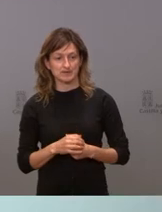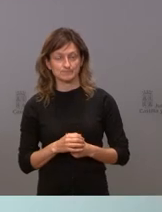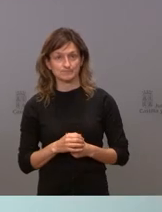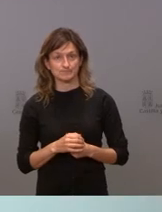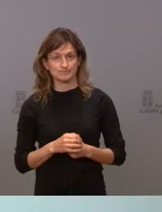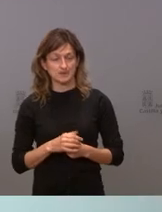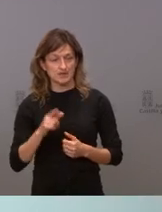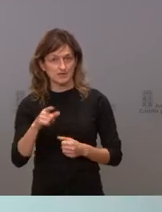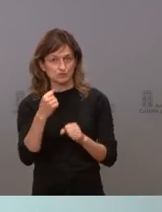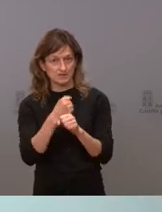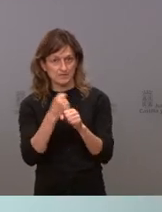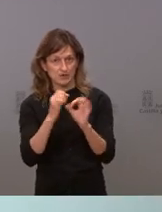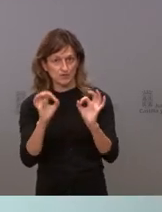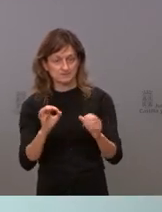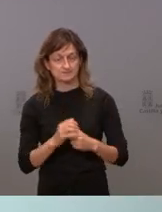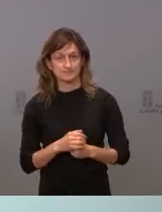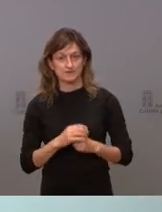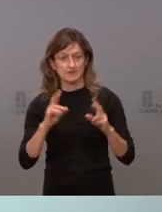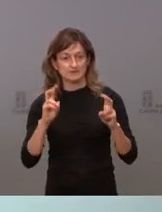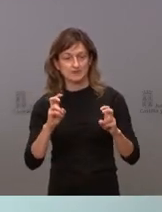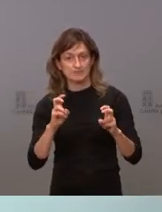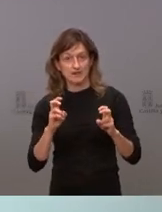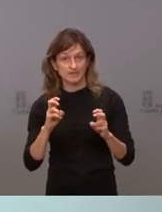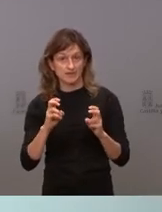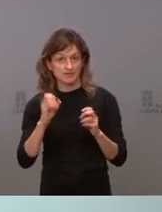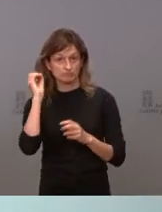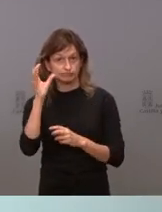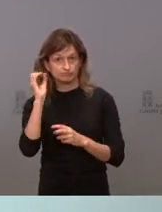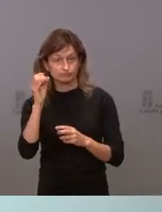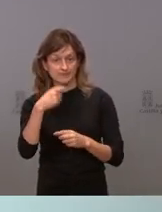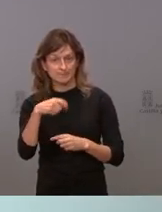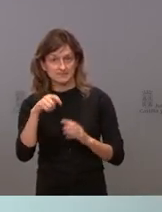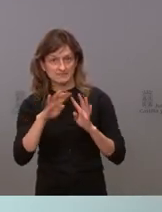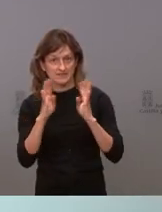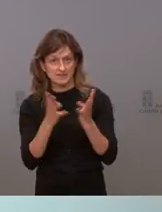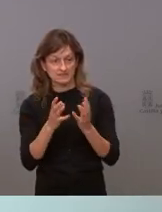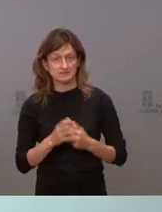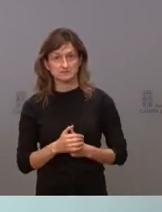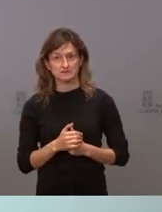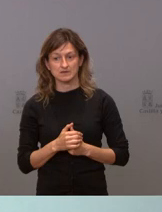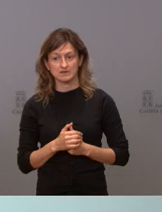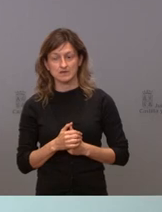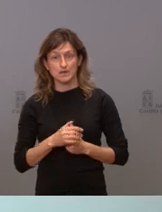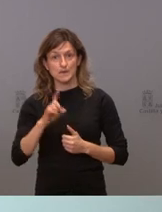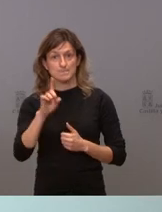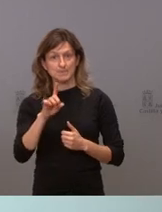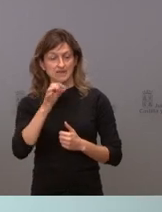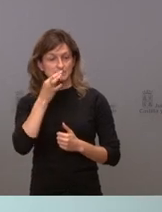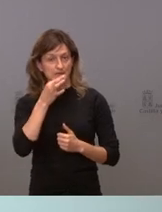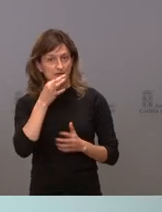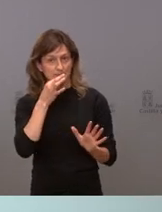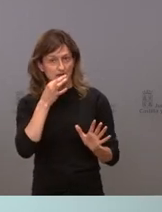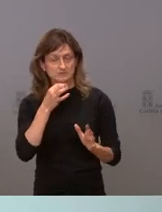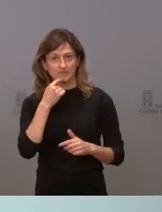estamos trabajando respecto de la conferencia de presidentes creo que mis primeras palabras tienen que ser